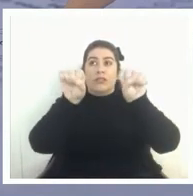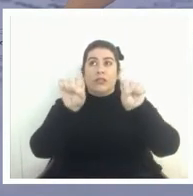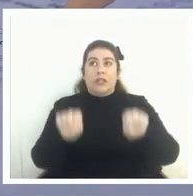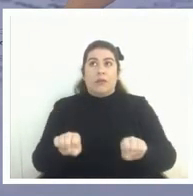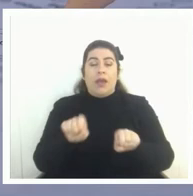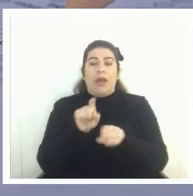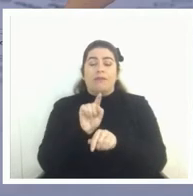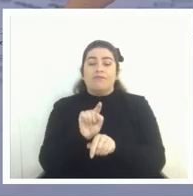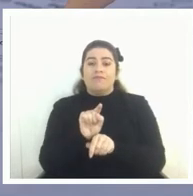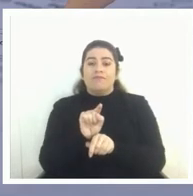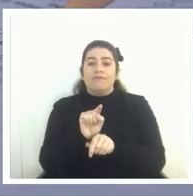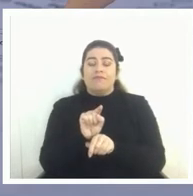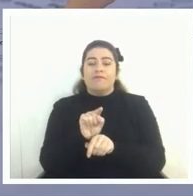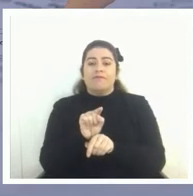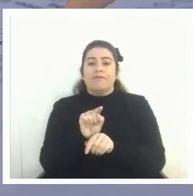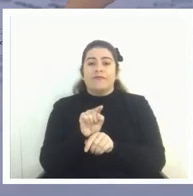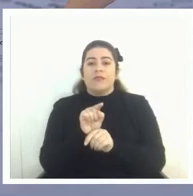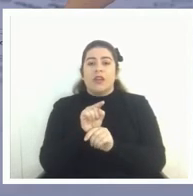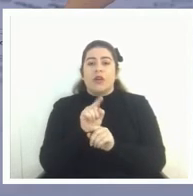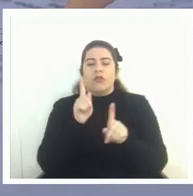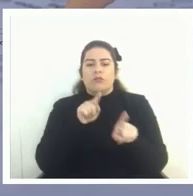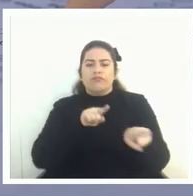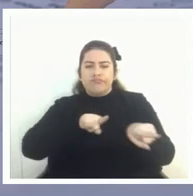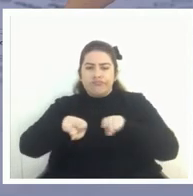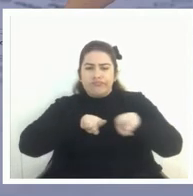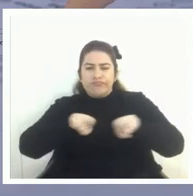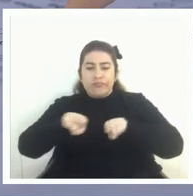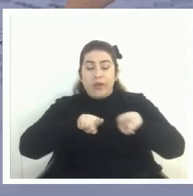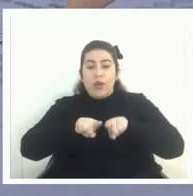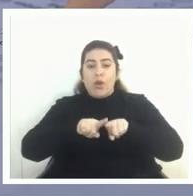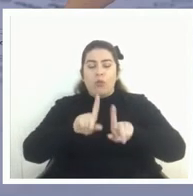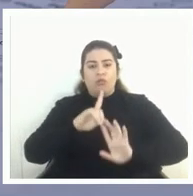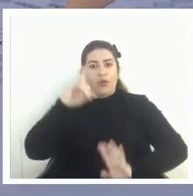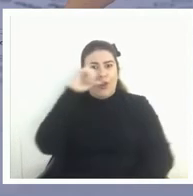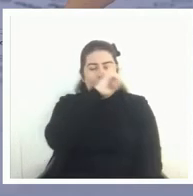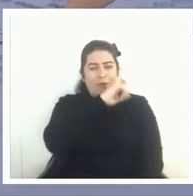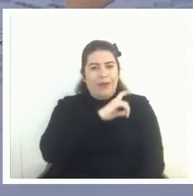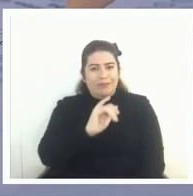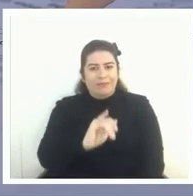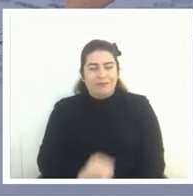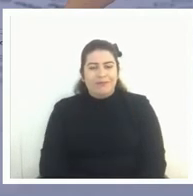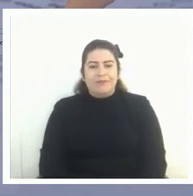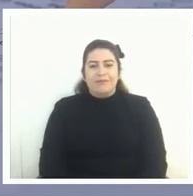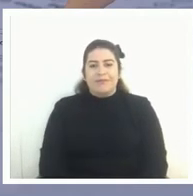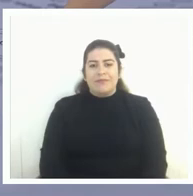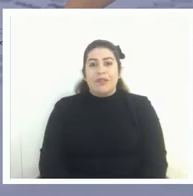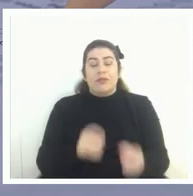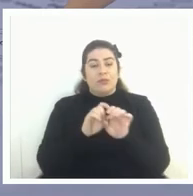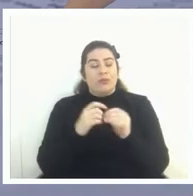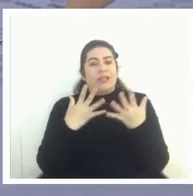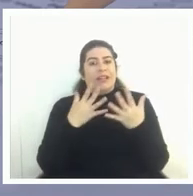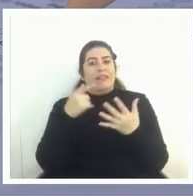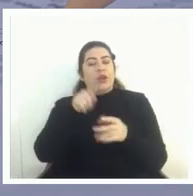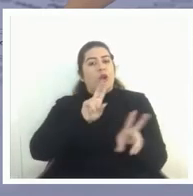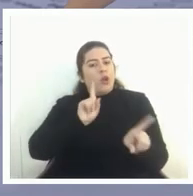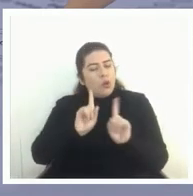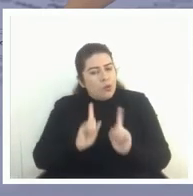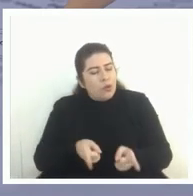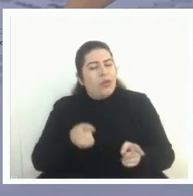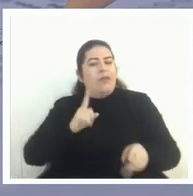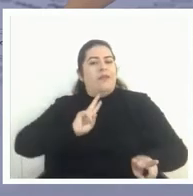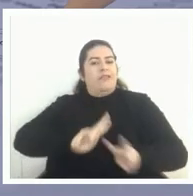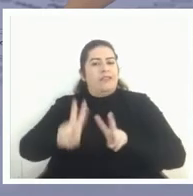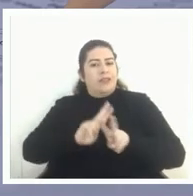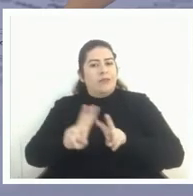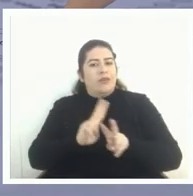por lo menos una logística muy compleja y ha sido increíble que lo hayamos podido hacer en estos dos